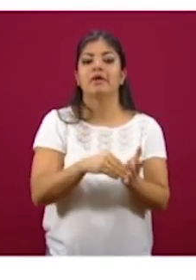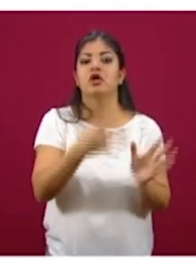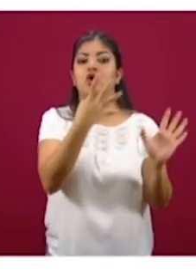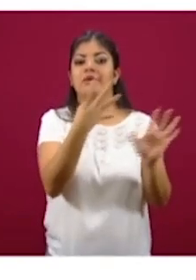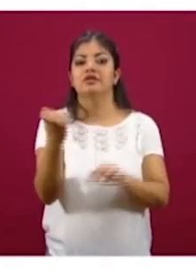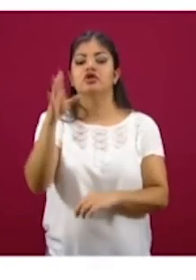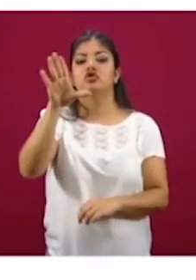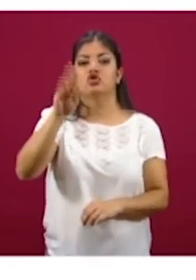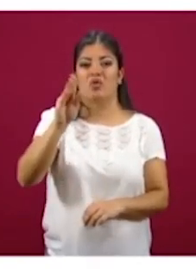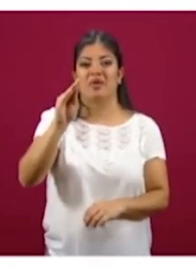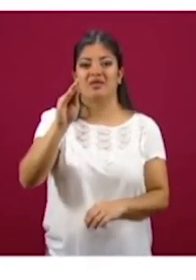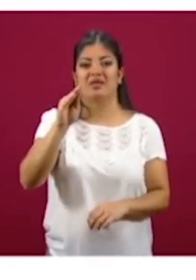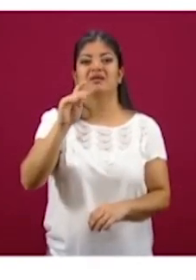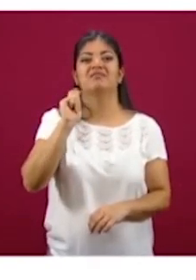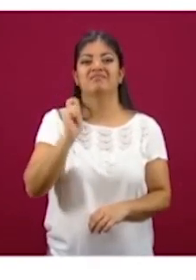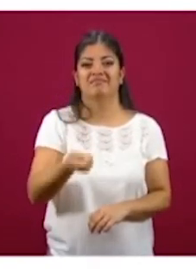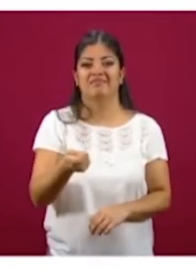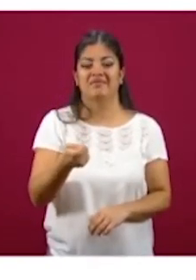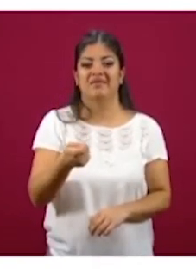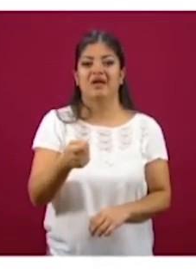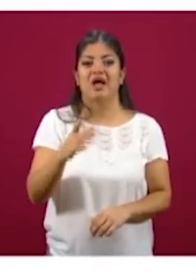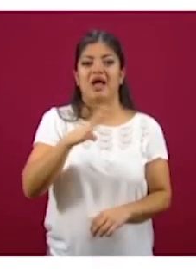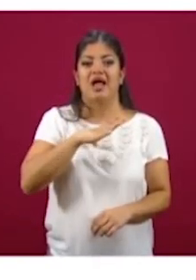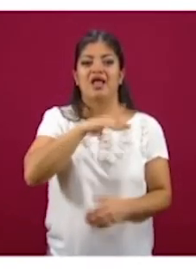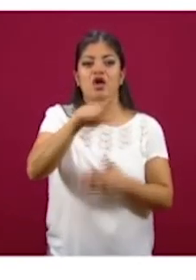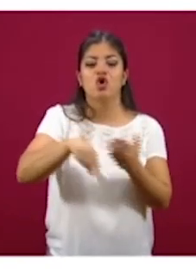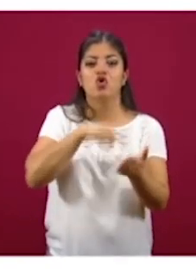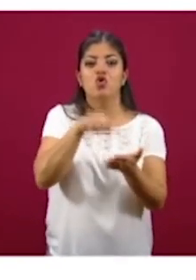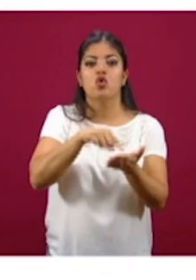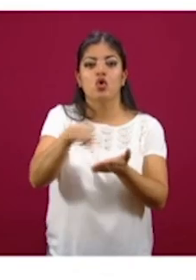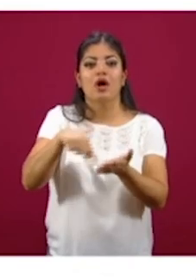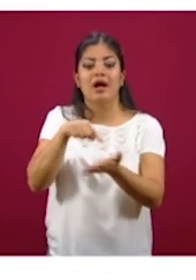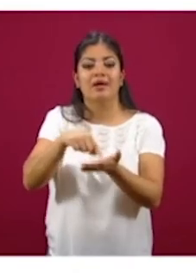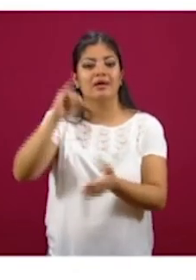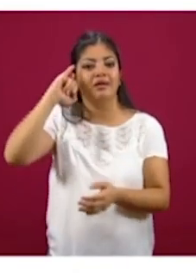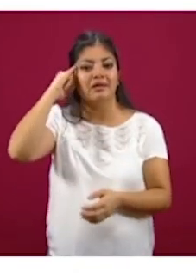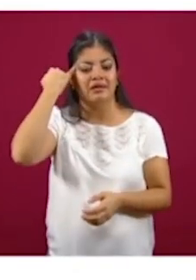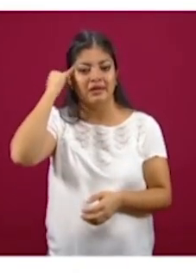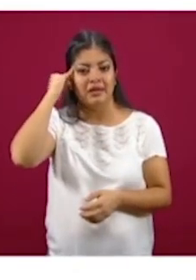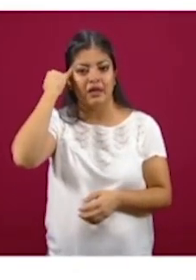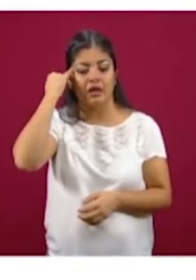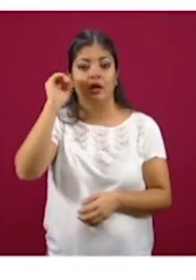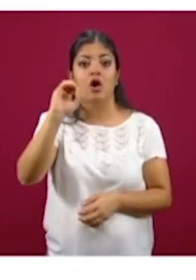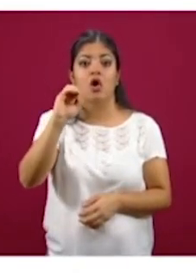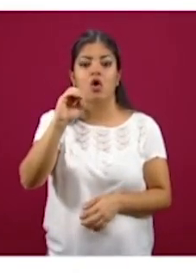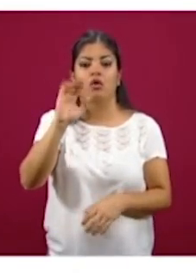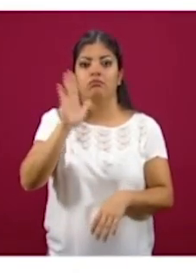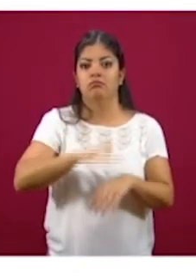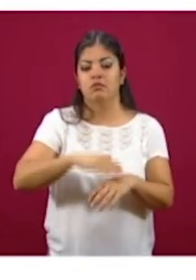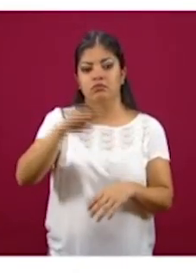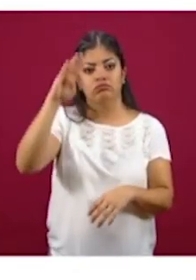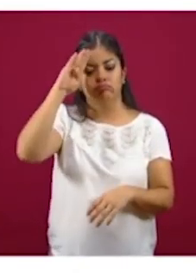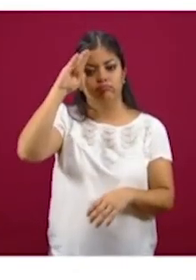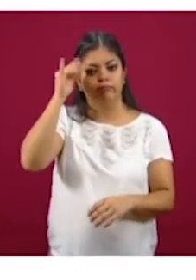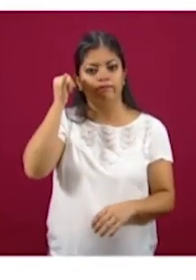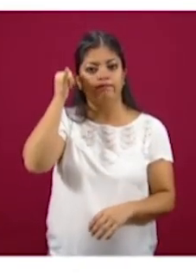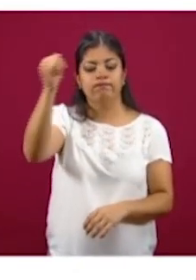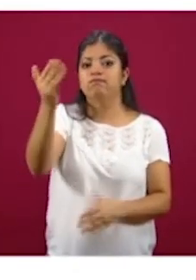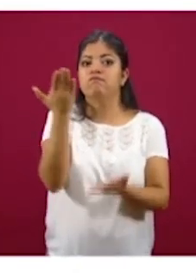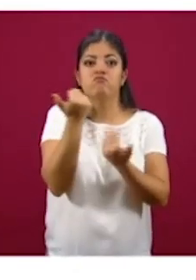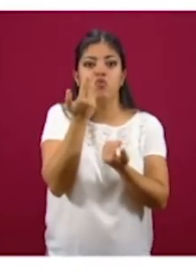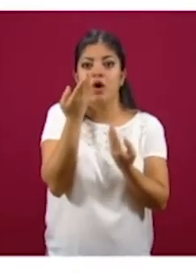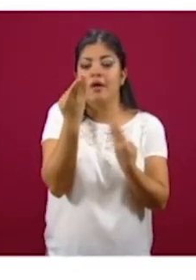990 que corresponden a las localidades indígenas o muy apartadas, que no tienen servicio